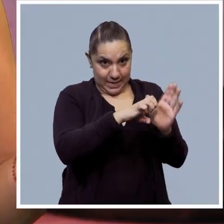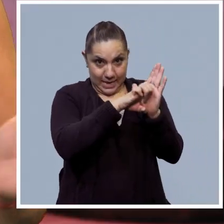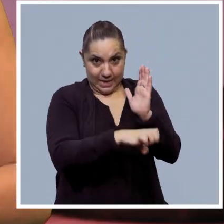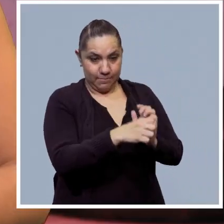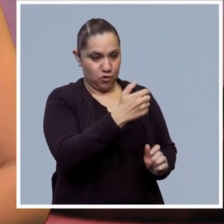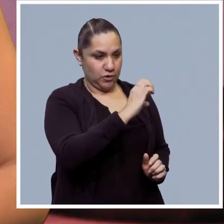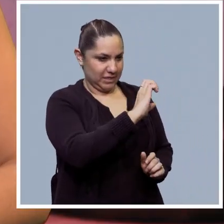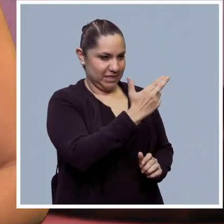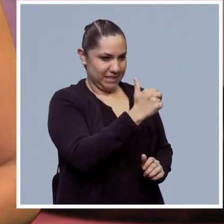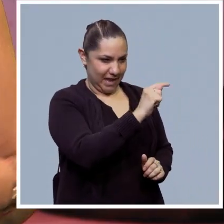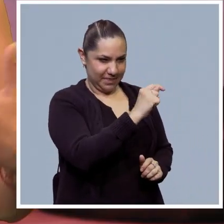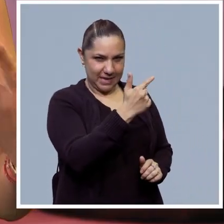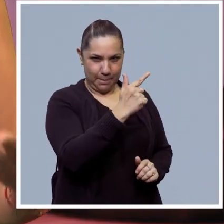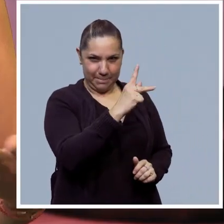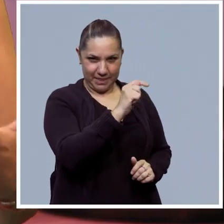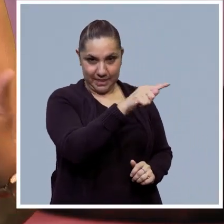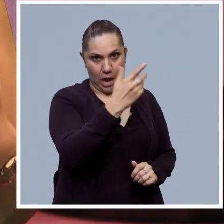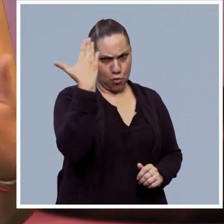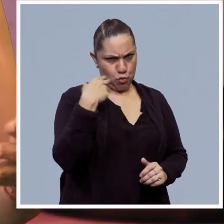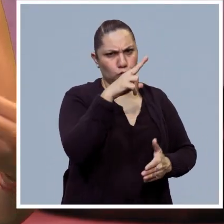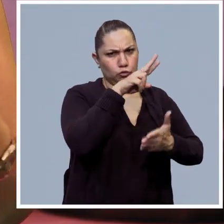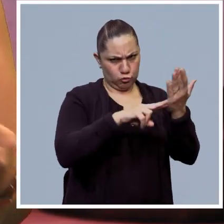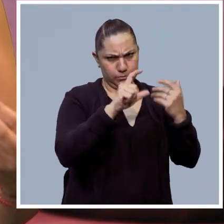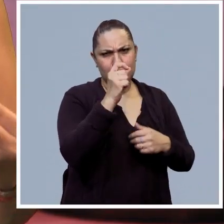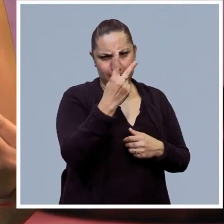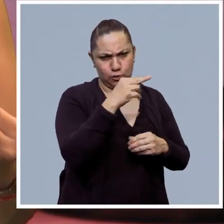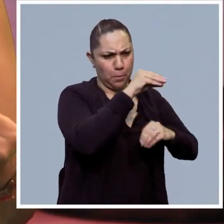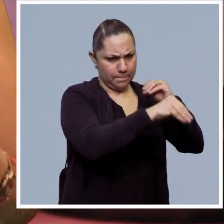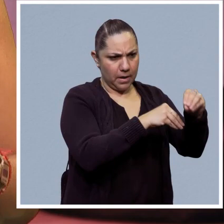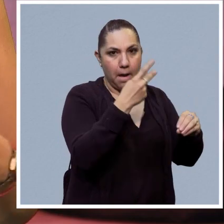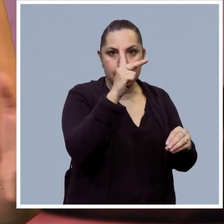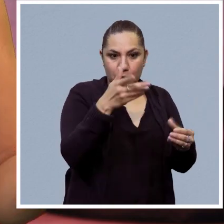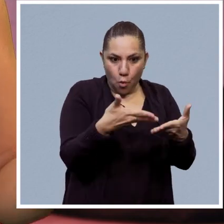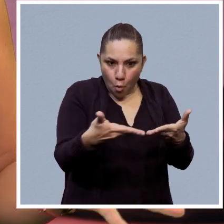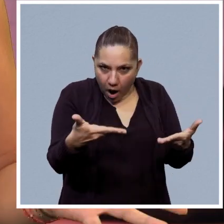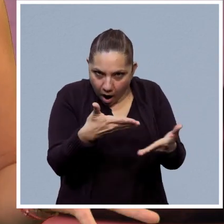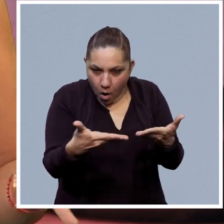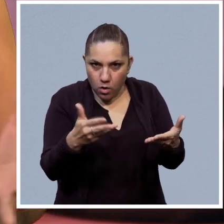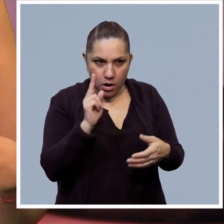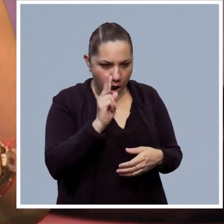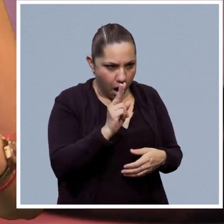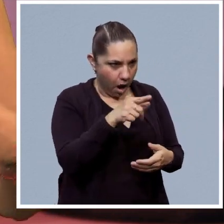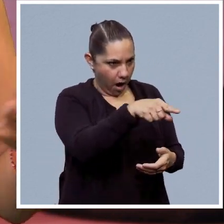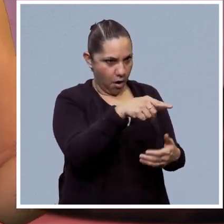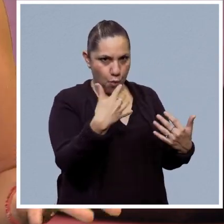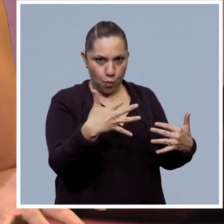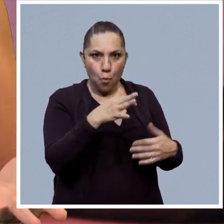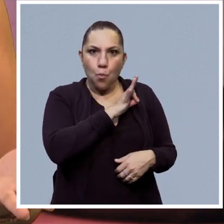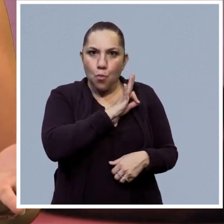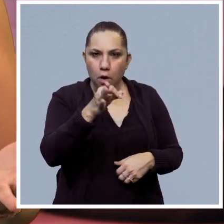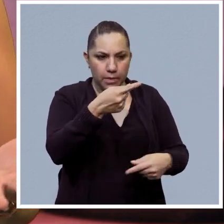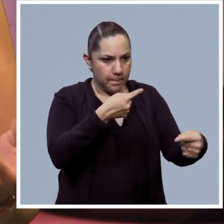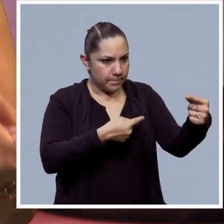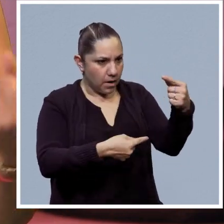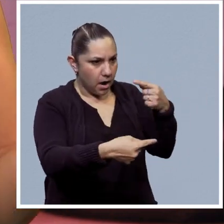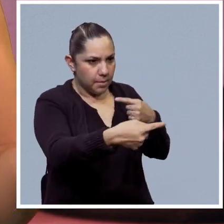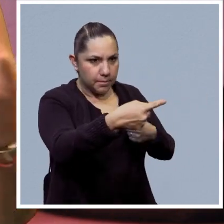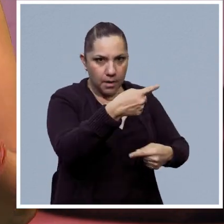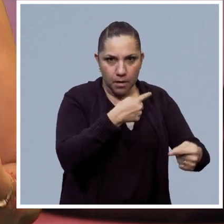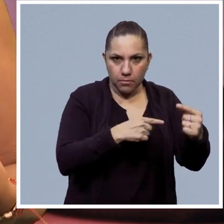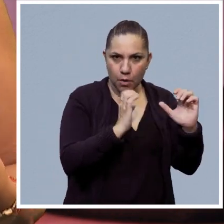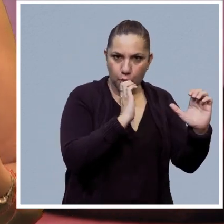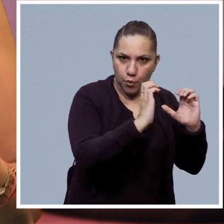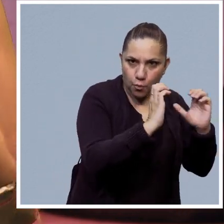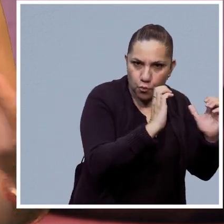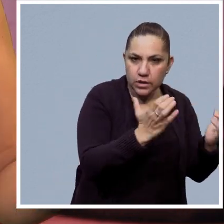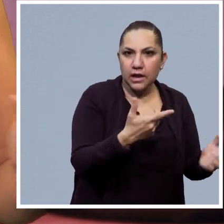GPT, el cual fue desarrollado en 2022, pero que está teniendo gran popularidad en los últimos días gracias a todas estas funciones que puede desarrollar, como